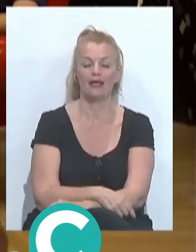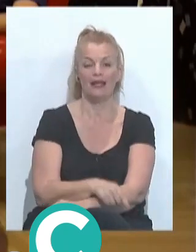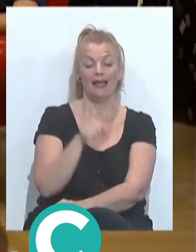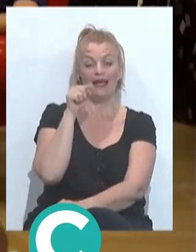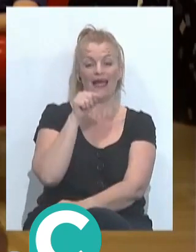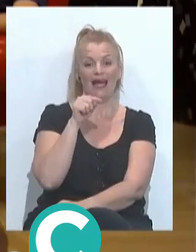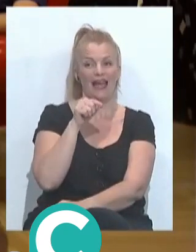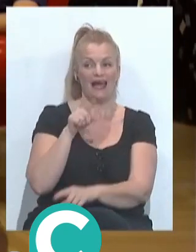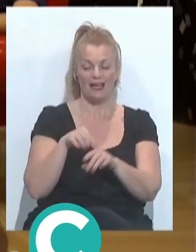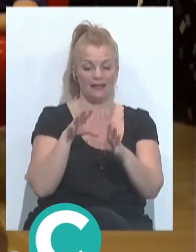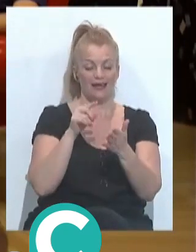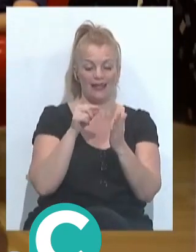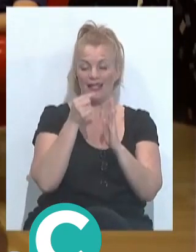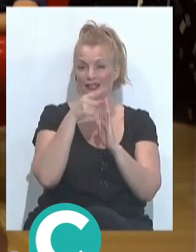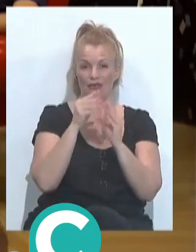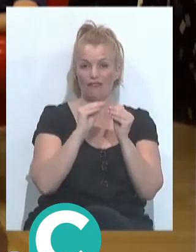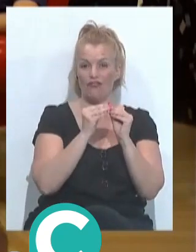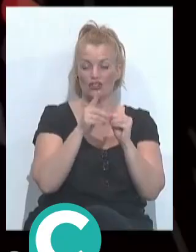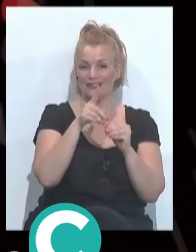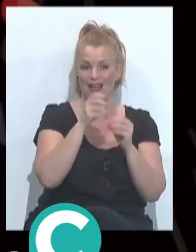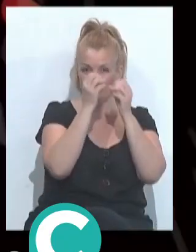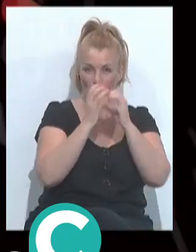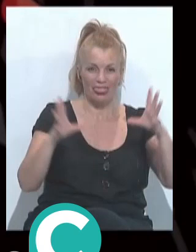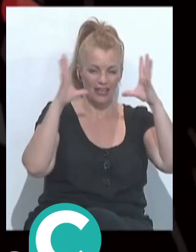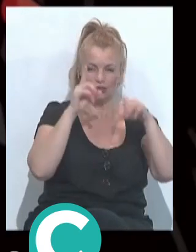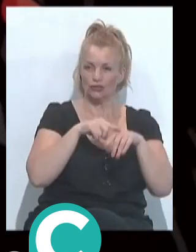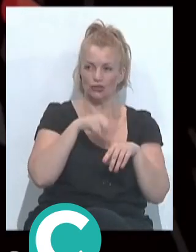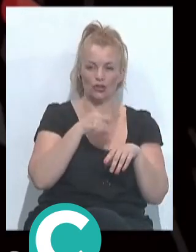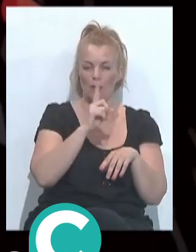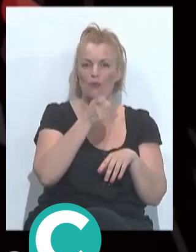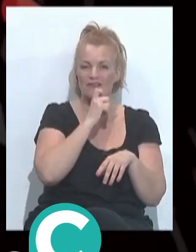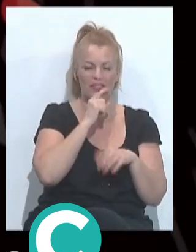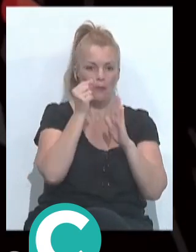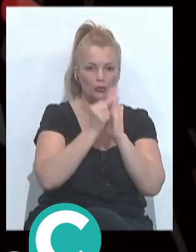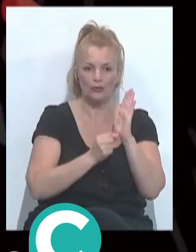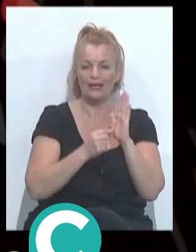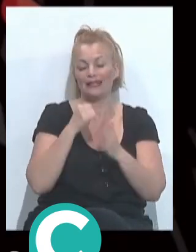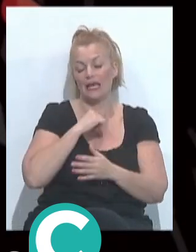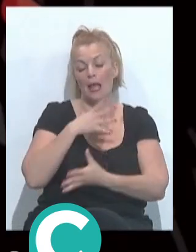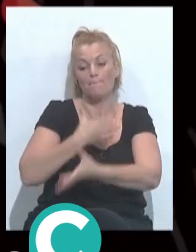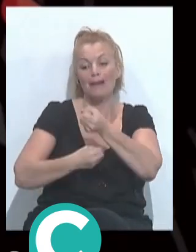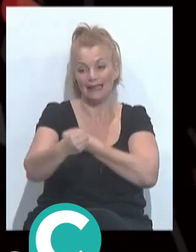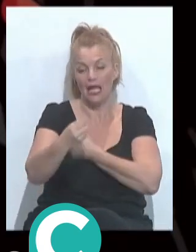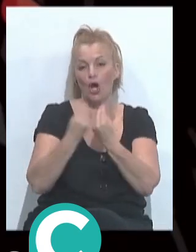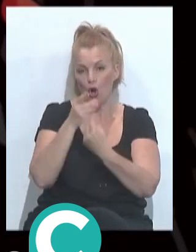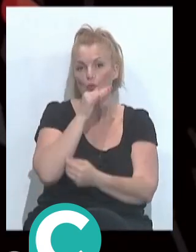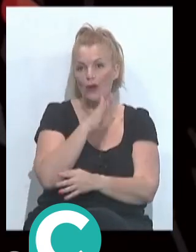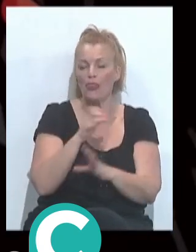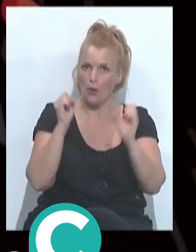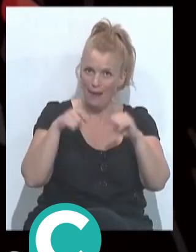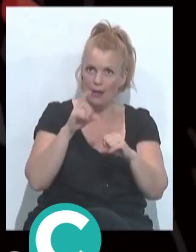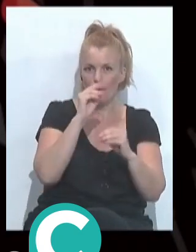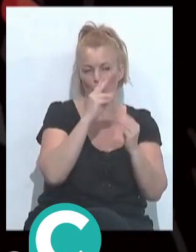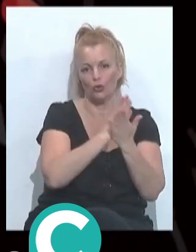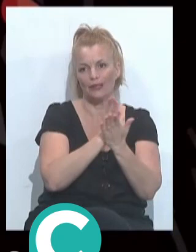galimatías es muy complicado puntuar, hay que ponerse por un lado en el pellejo y tener esa empatía con el jurado, pero por otro lado, y ya